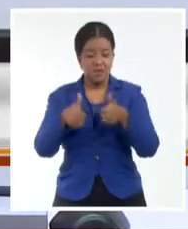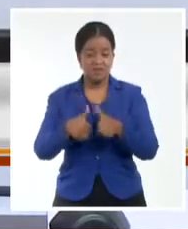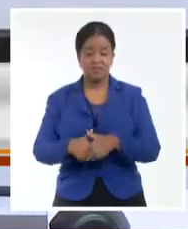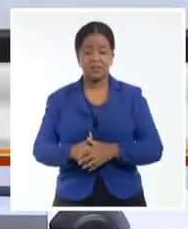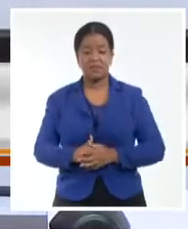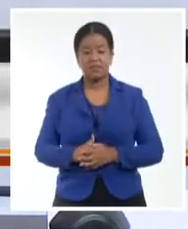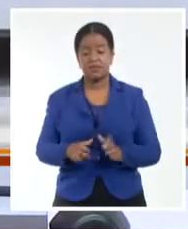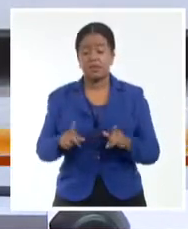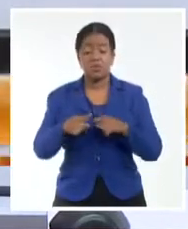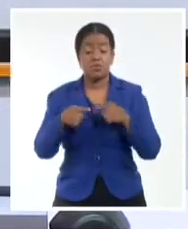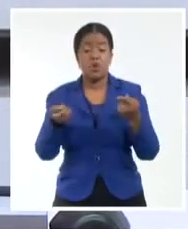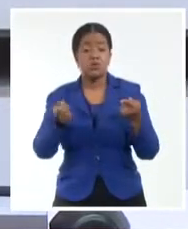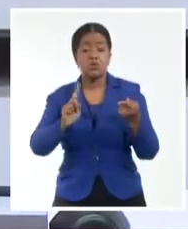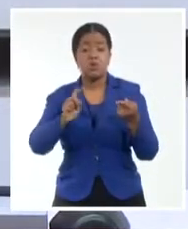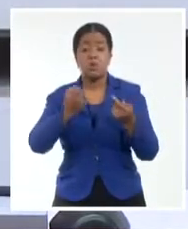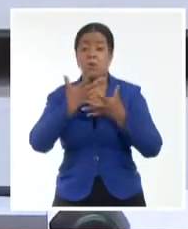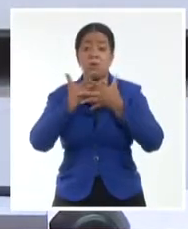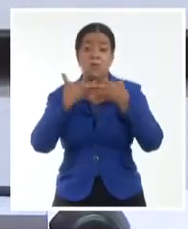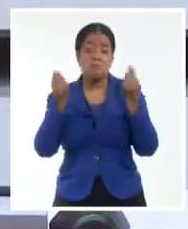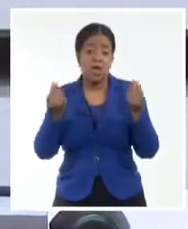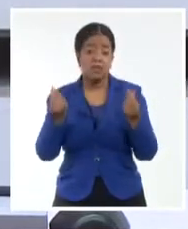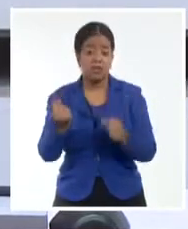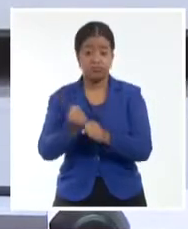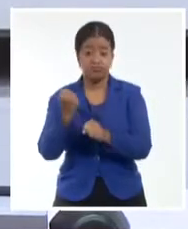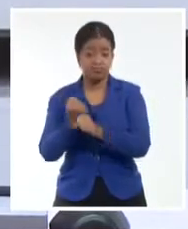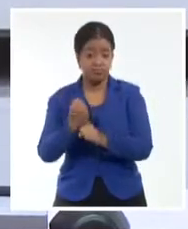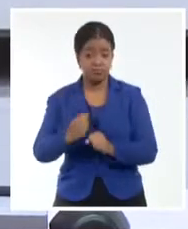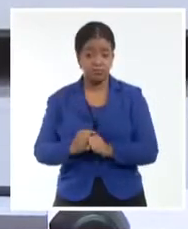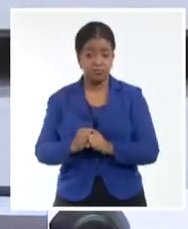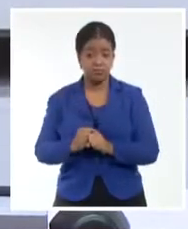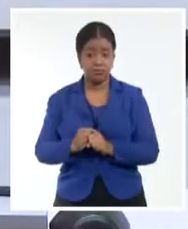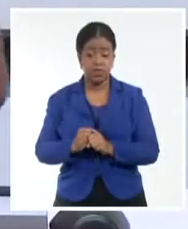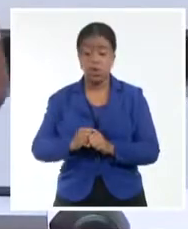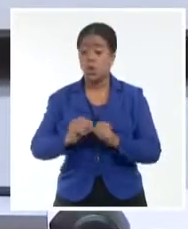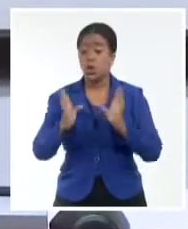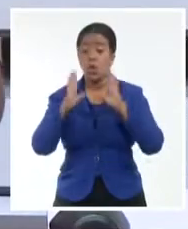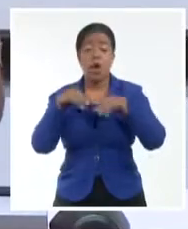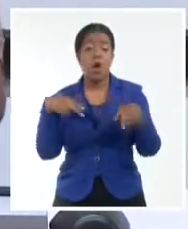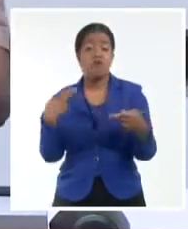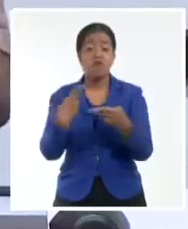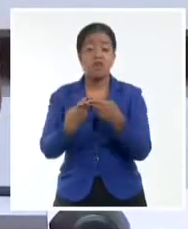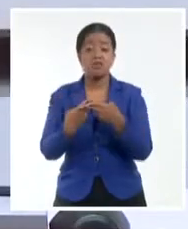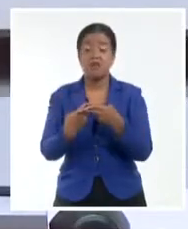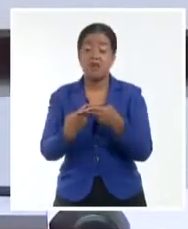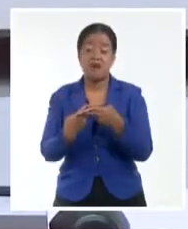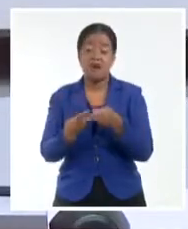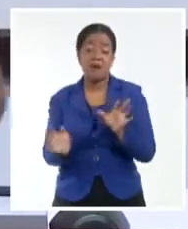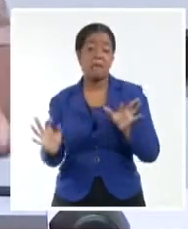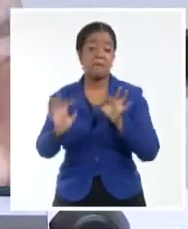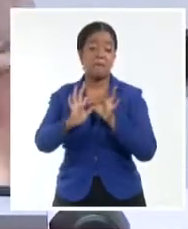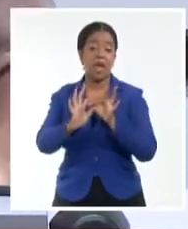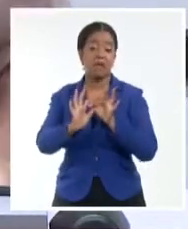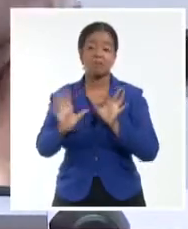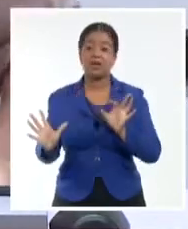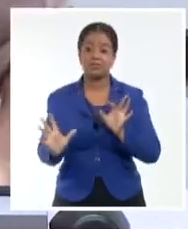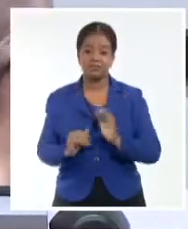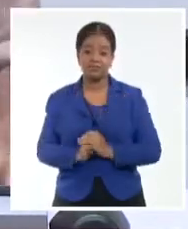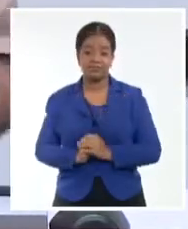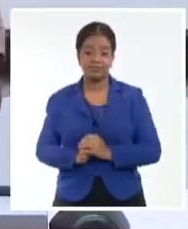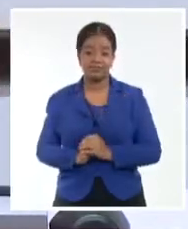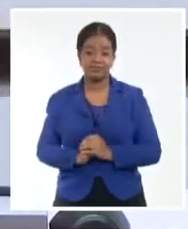porque si no perdemos credibilidad. Y cuando perdemos credibilidad entonces la gente no pasa por la vía del comercio exterior de nuestras instituciones.